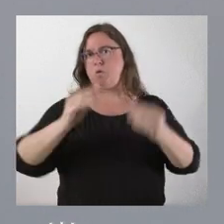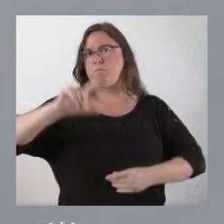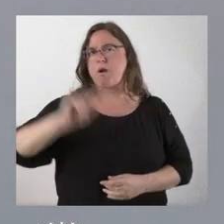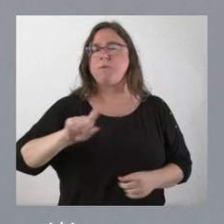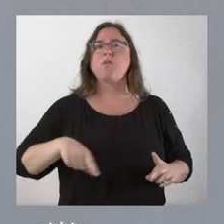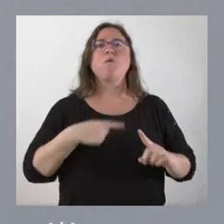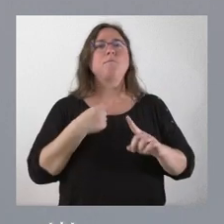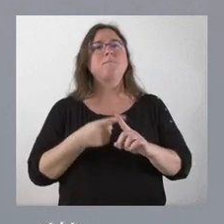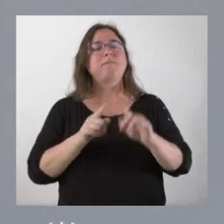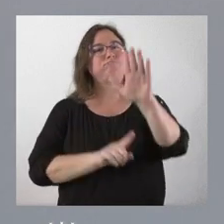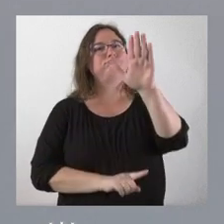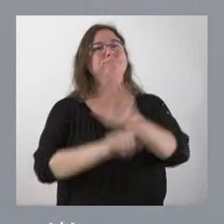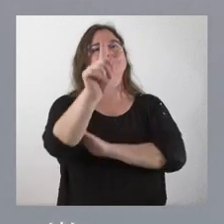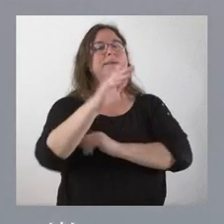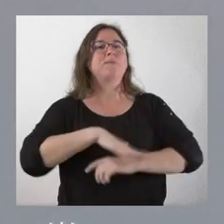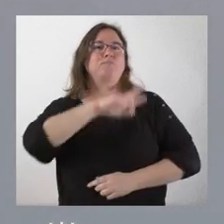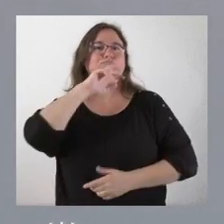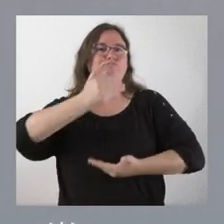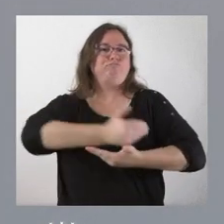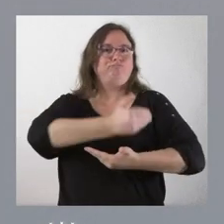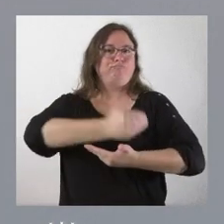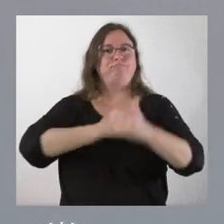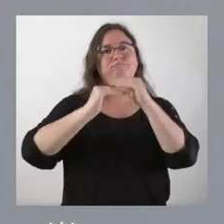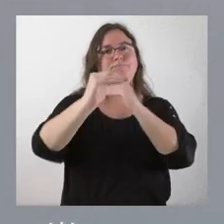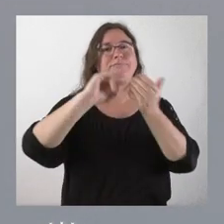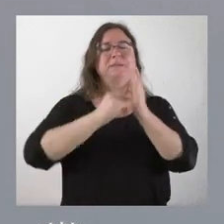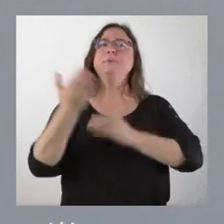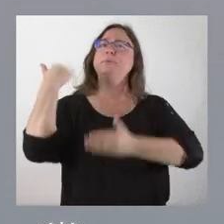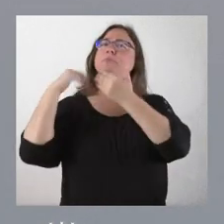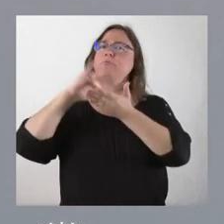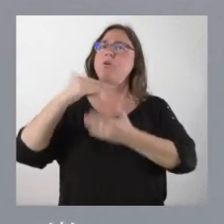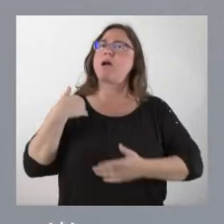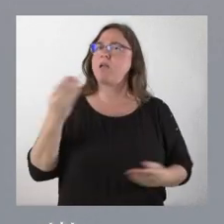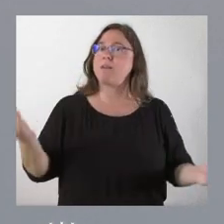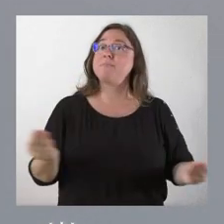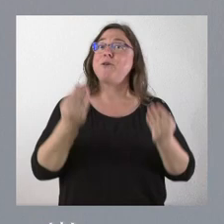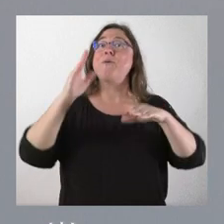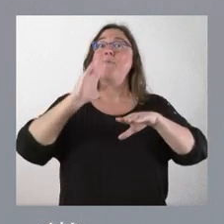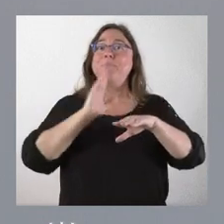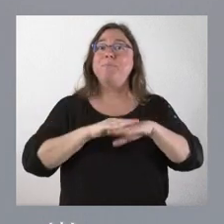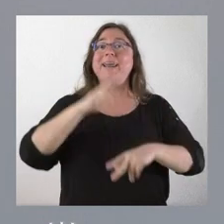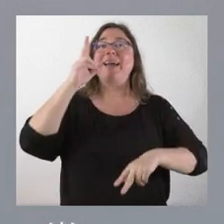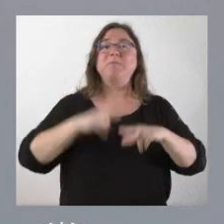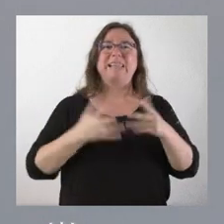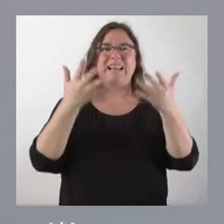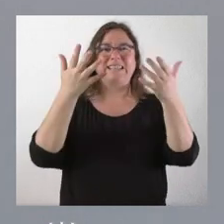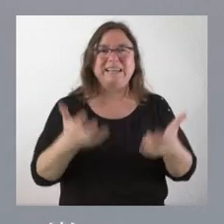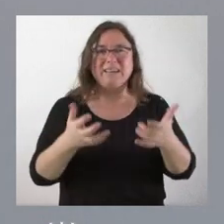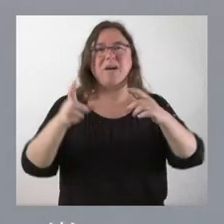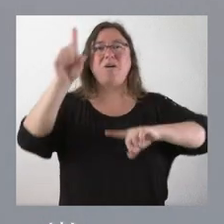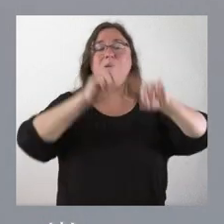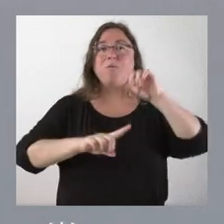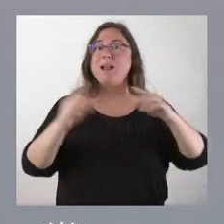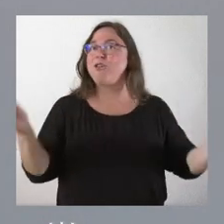avanzar hacia la rentabilidad y la sustentabilidad del sistema. En alguna ocasión hemos dicho que la mejor forma de prevenir los riesgos de la sequía y los efectos que tenga sobre los